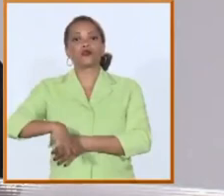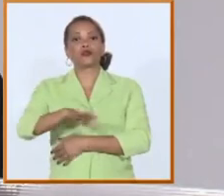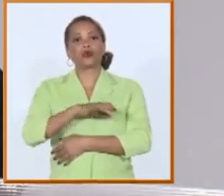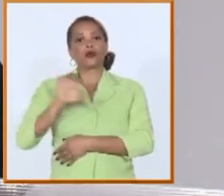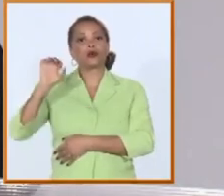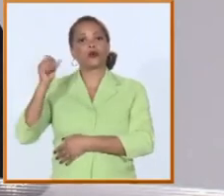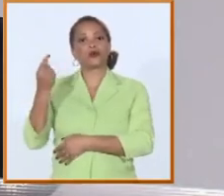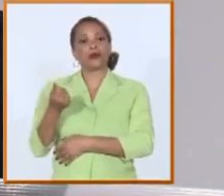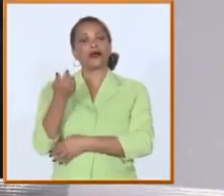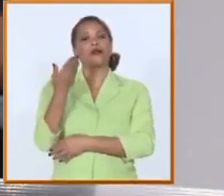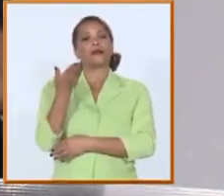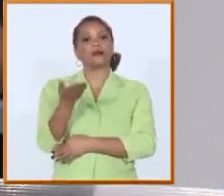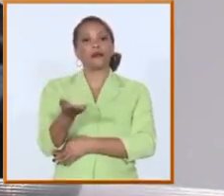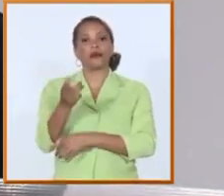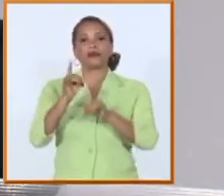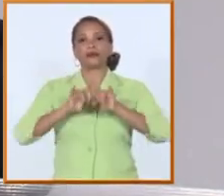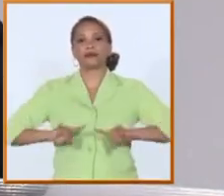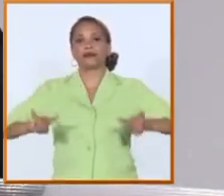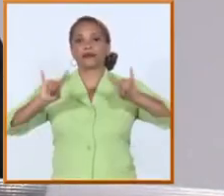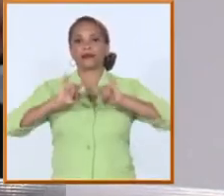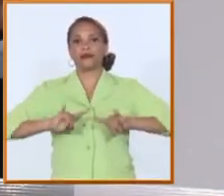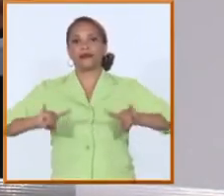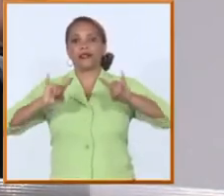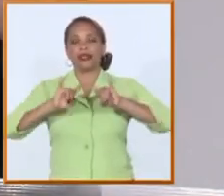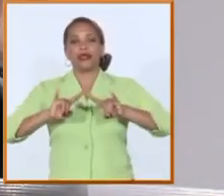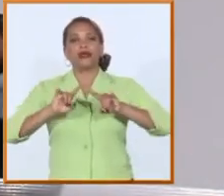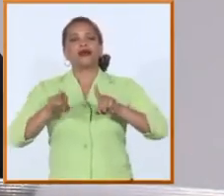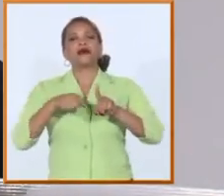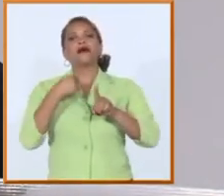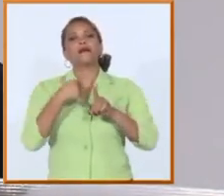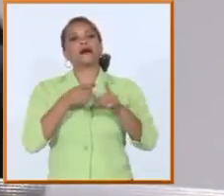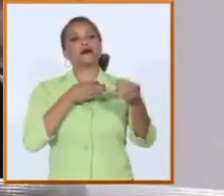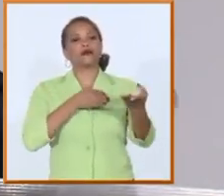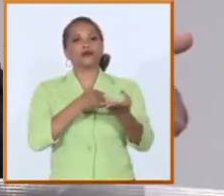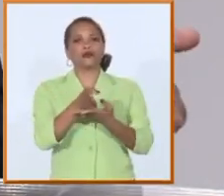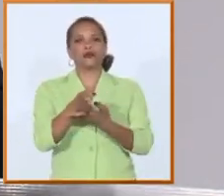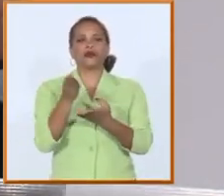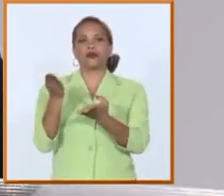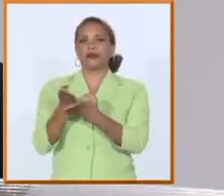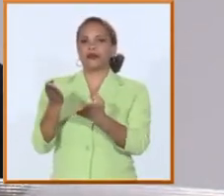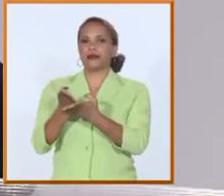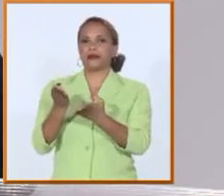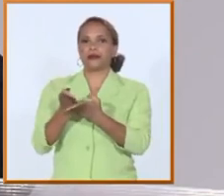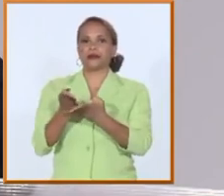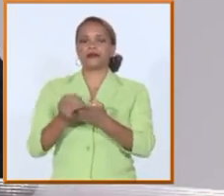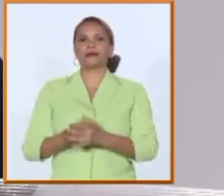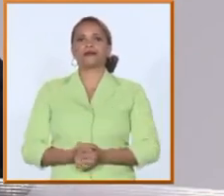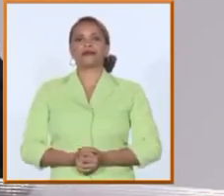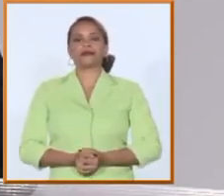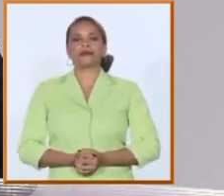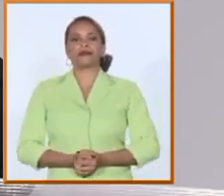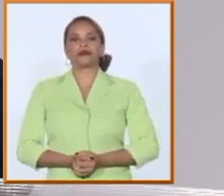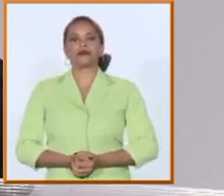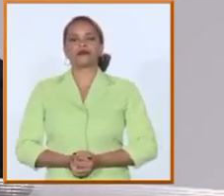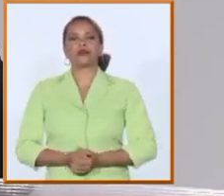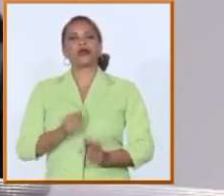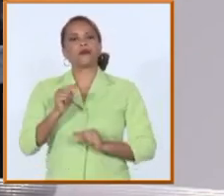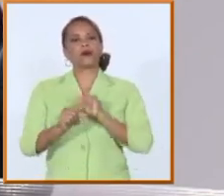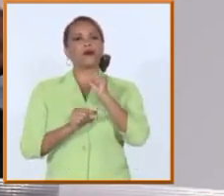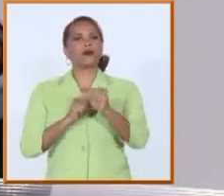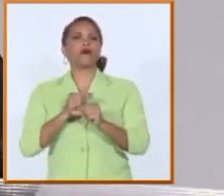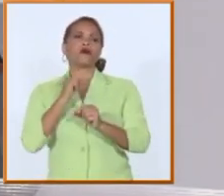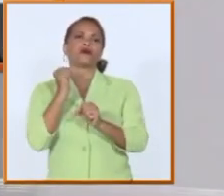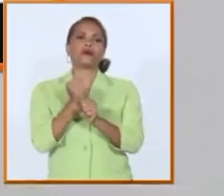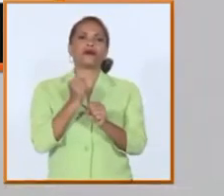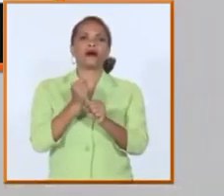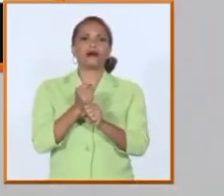a la educación superior de esas ofertas y de la continuidad de las mismas la sostenibilidad de las mismas estamos próximos a